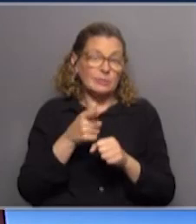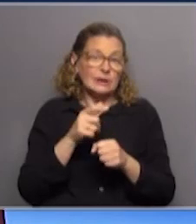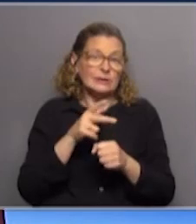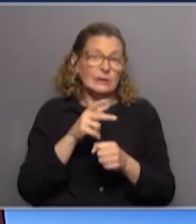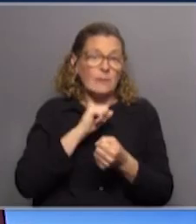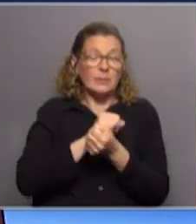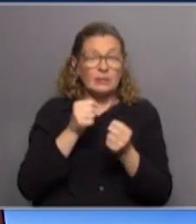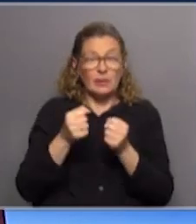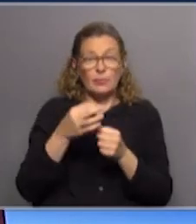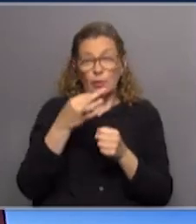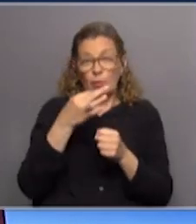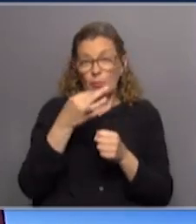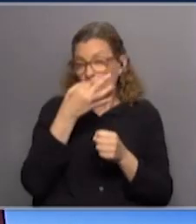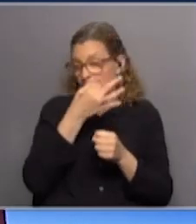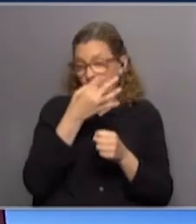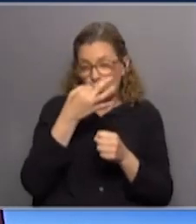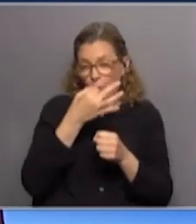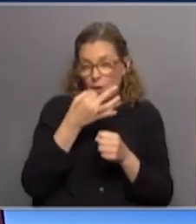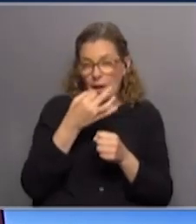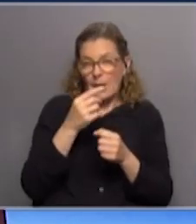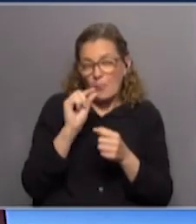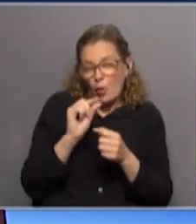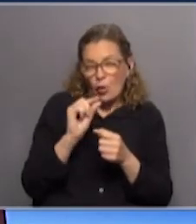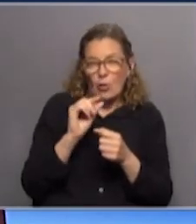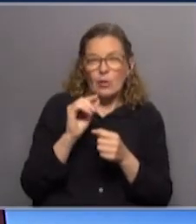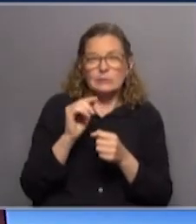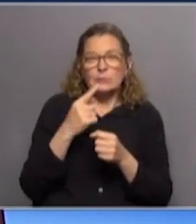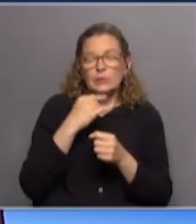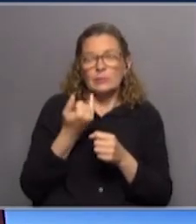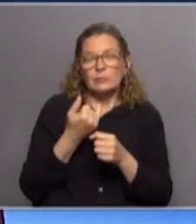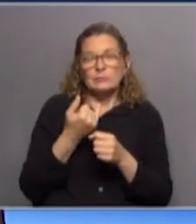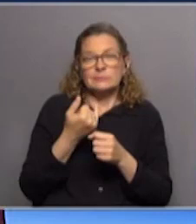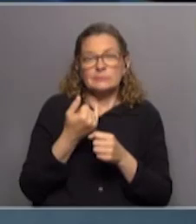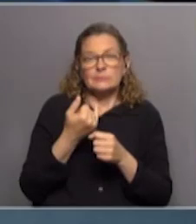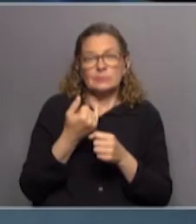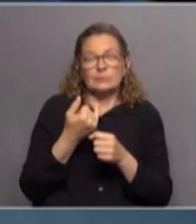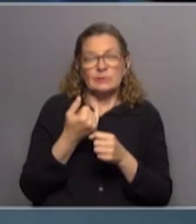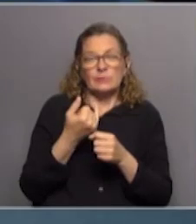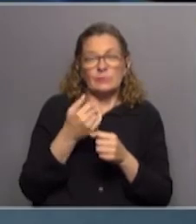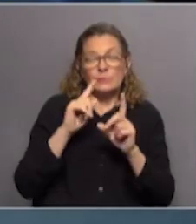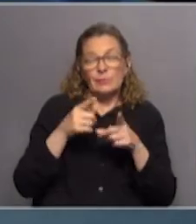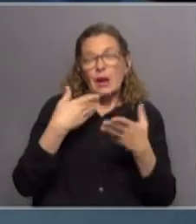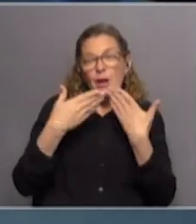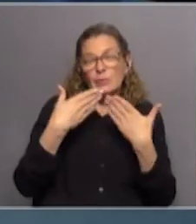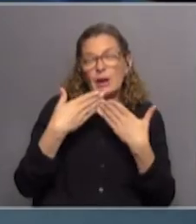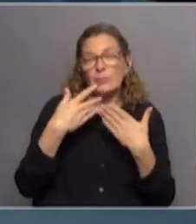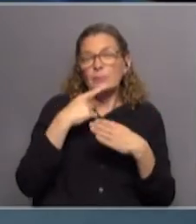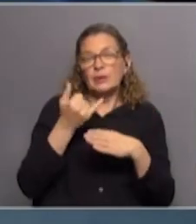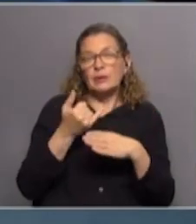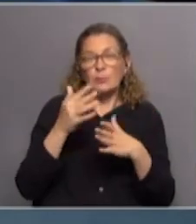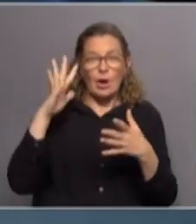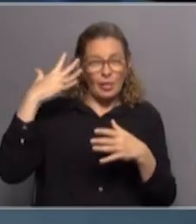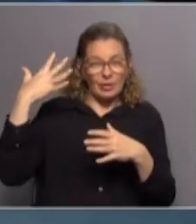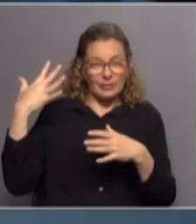por narcomenudeo, por unos gramos de droga. También hablaba Martín Fernández, por ejemplo, de